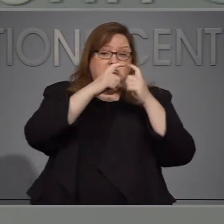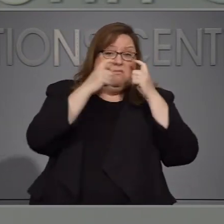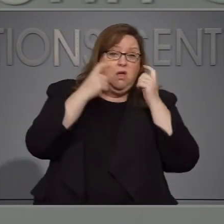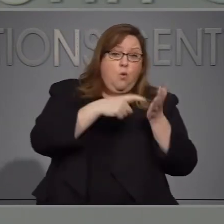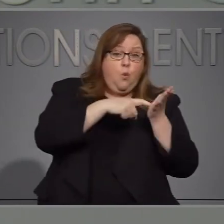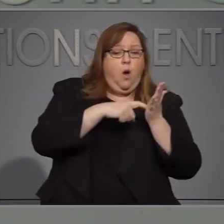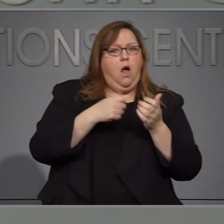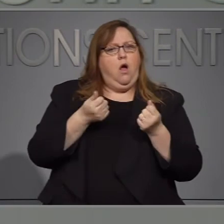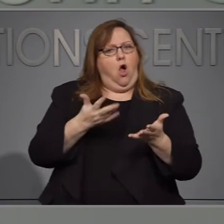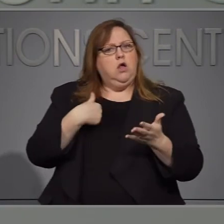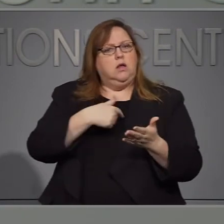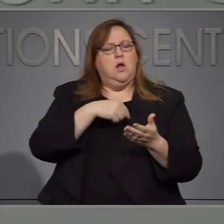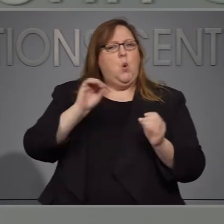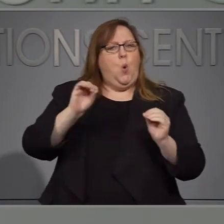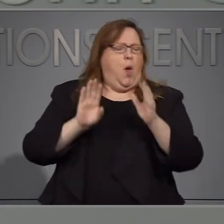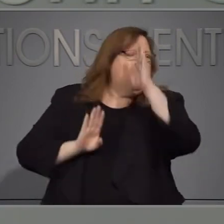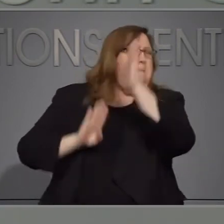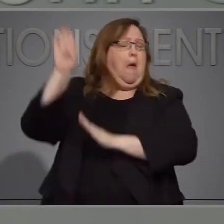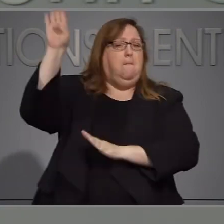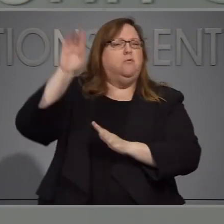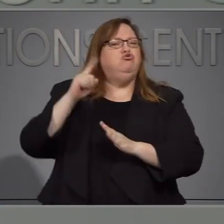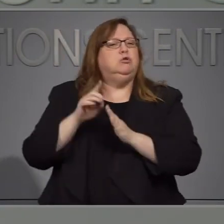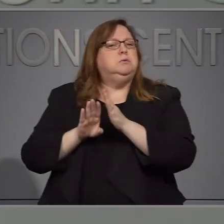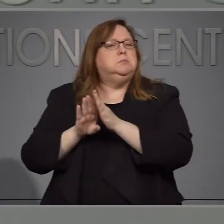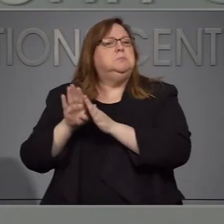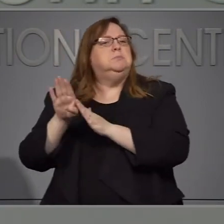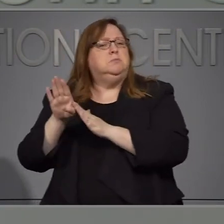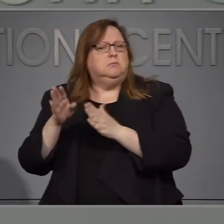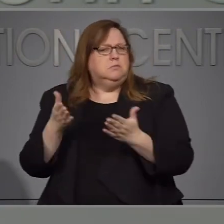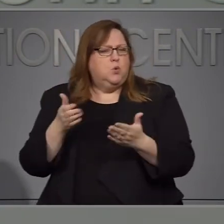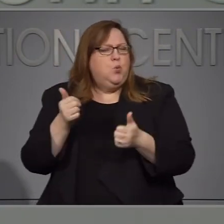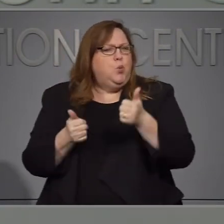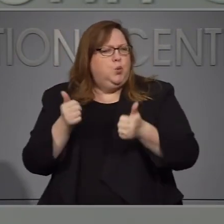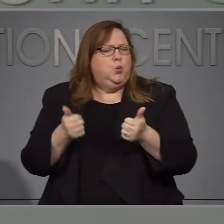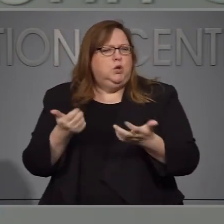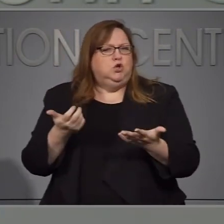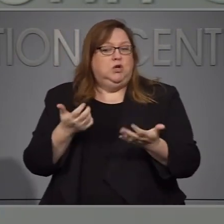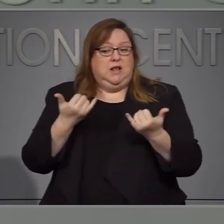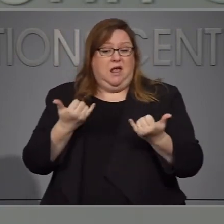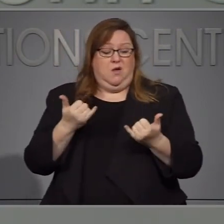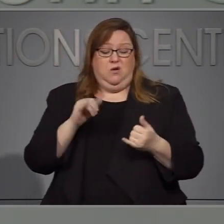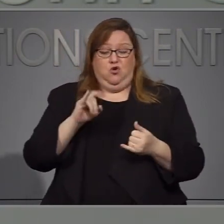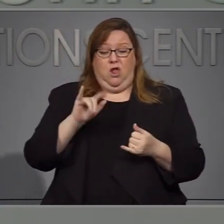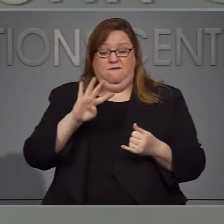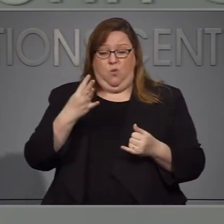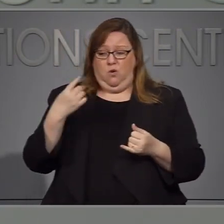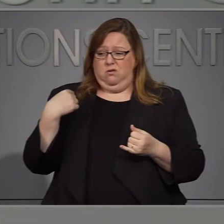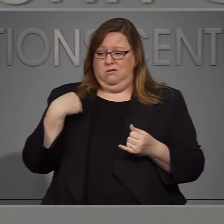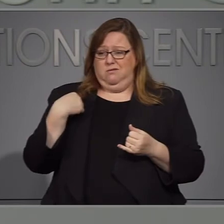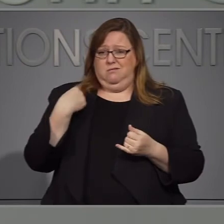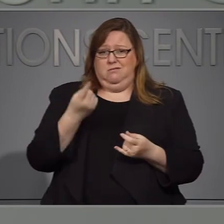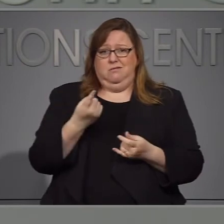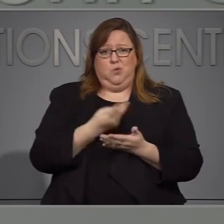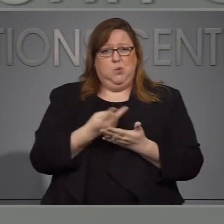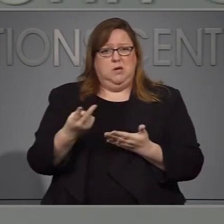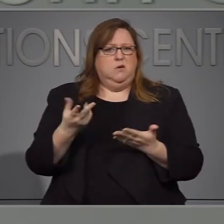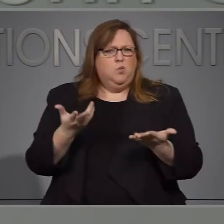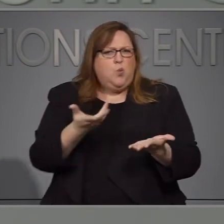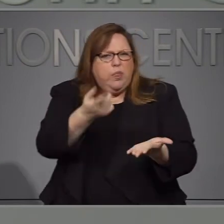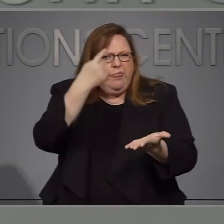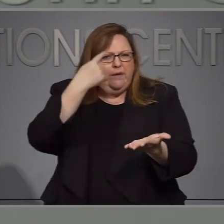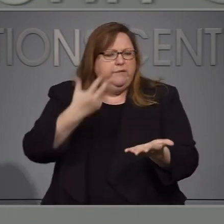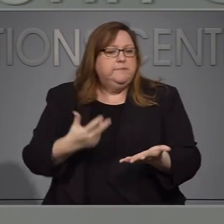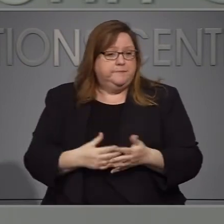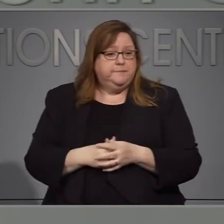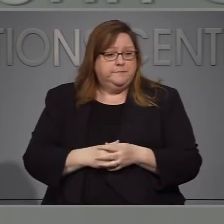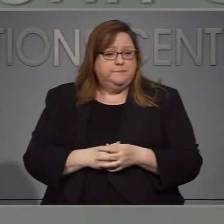Especialmente ahora. Que ya llevamos dos semanas y media. Desde el 4 de julio. Respuesta. Creo